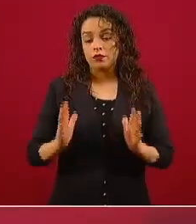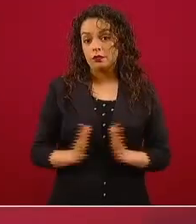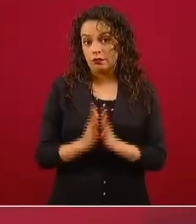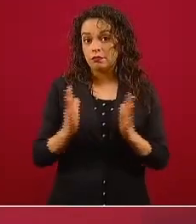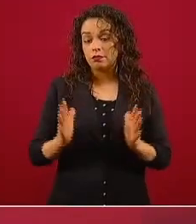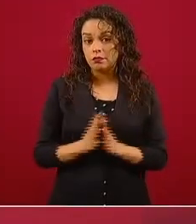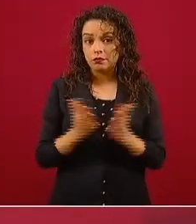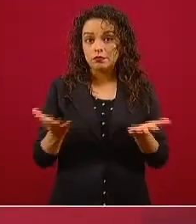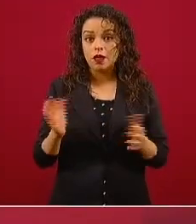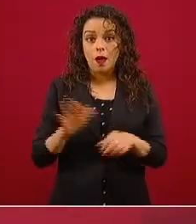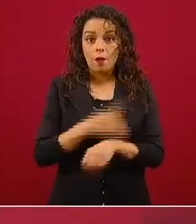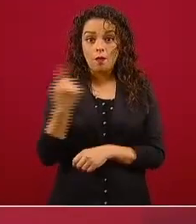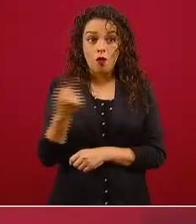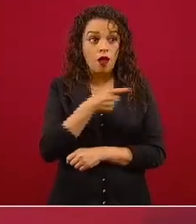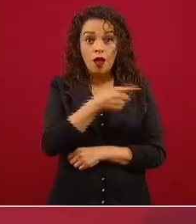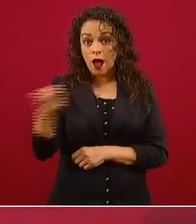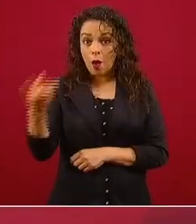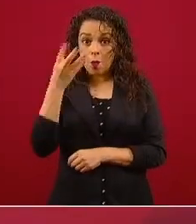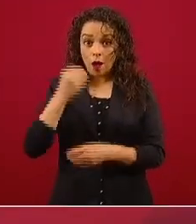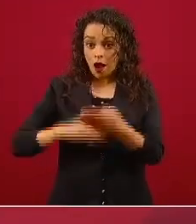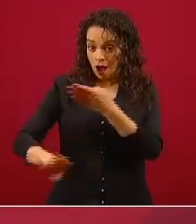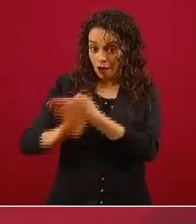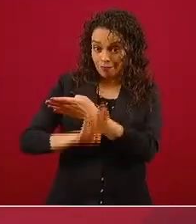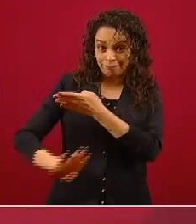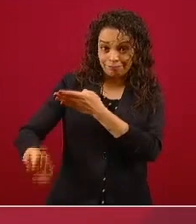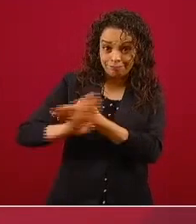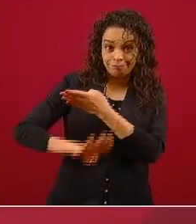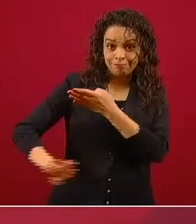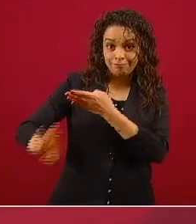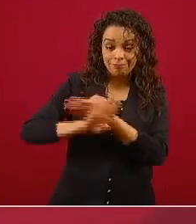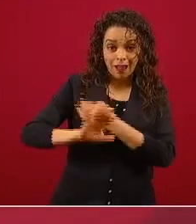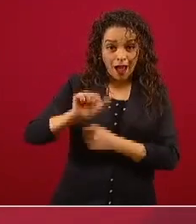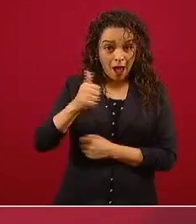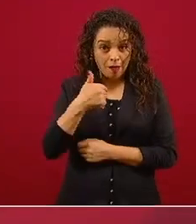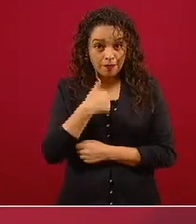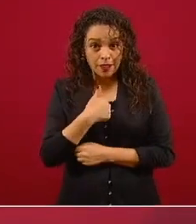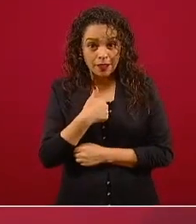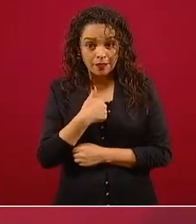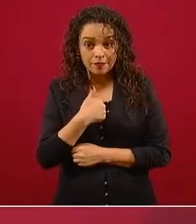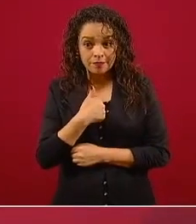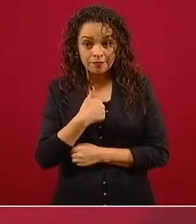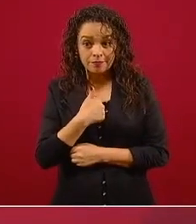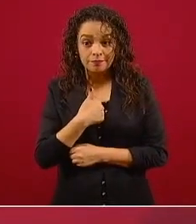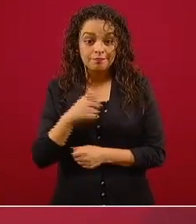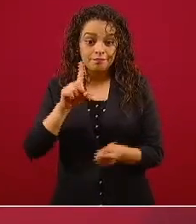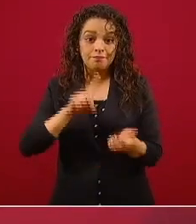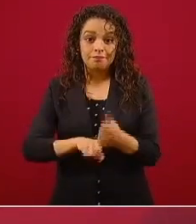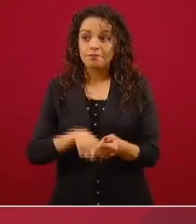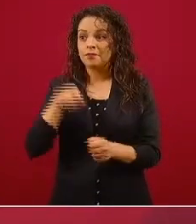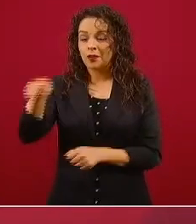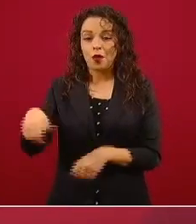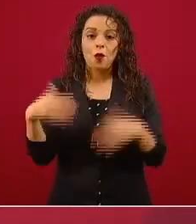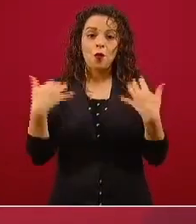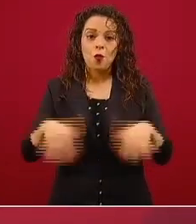es para ellos una empresa lucrativa.